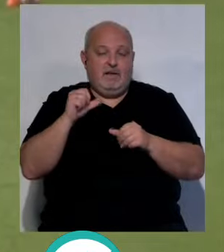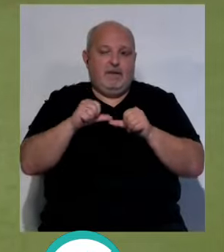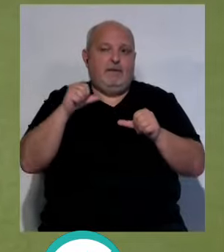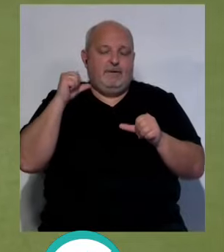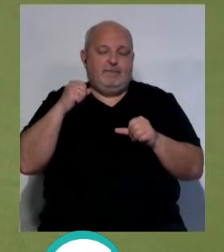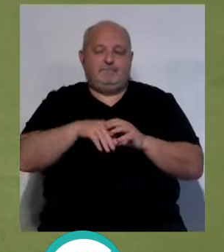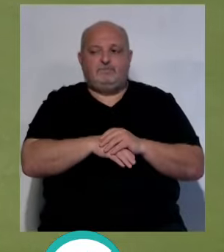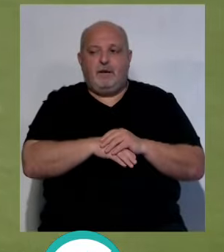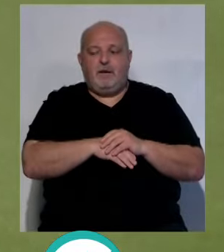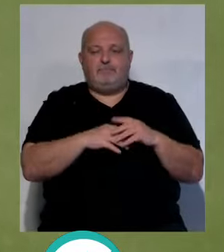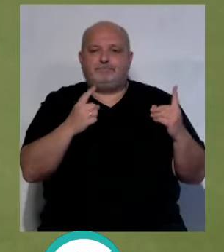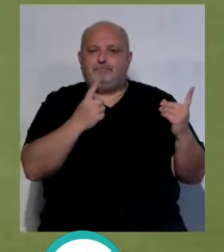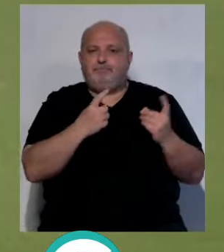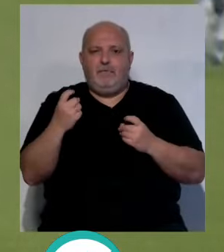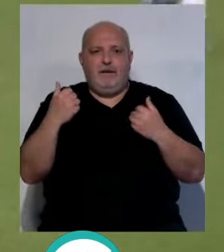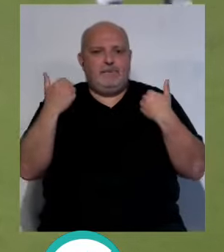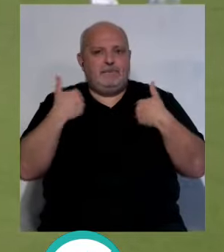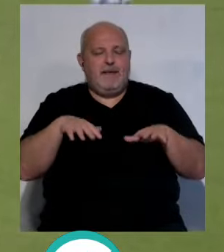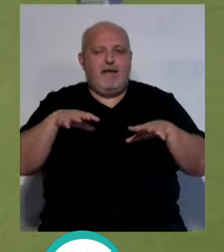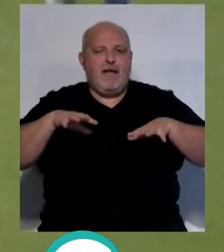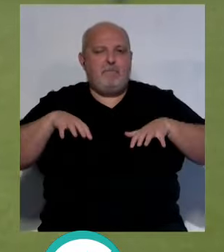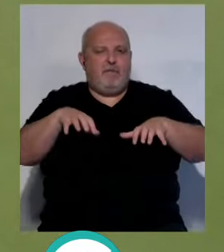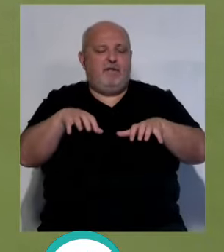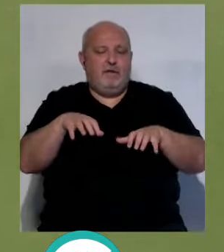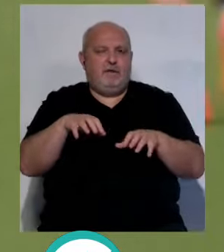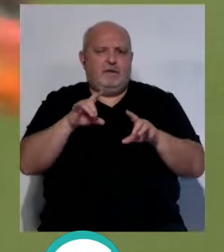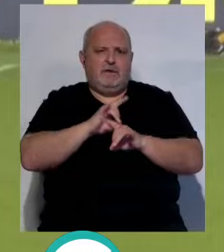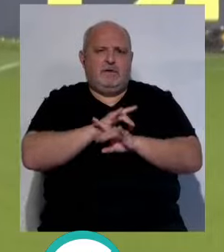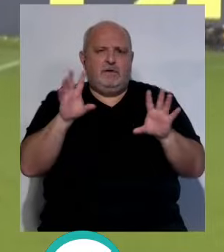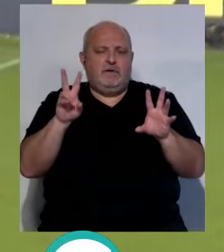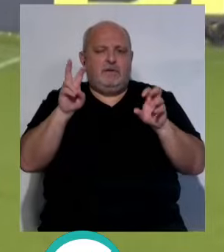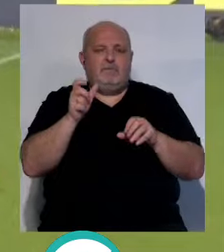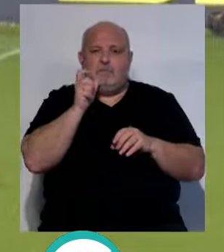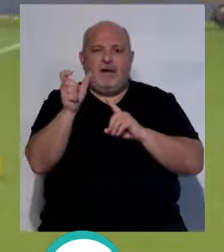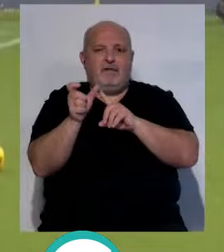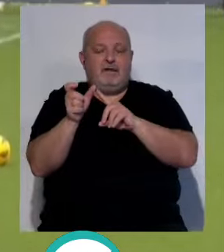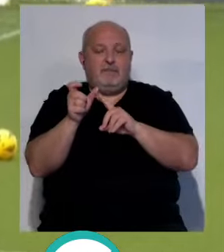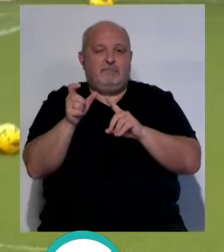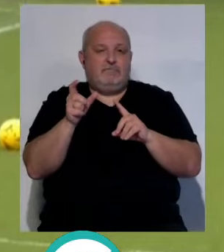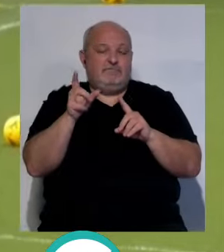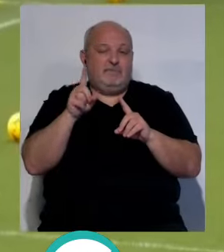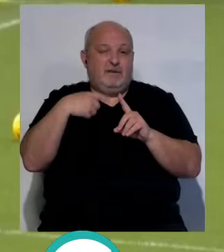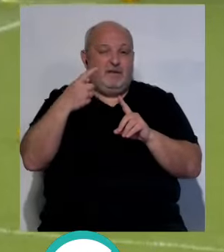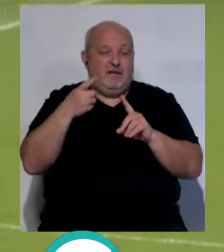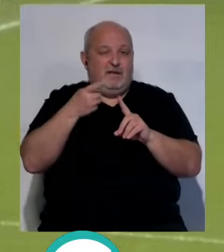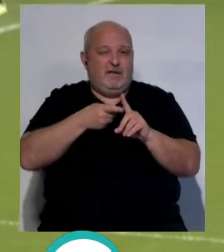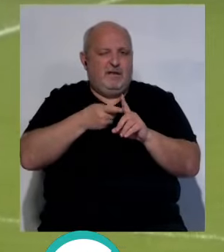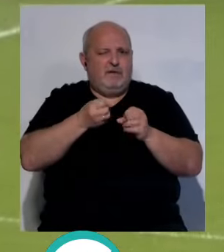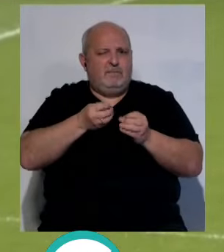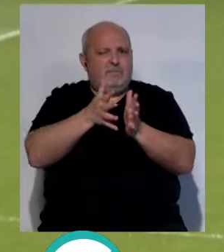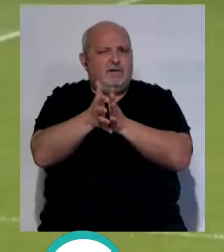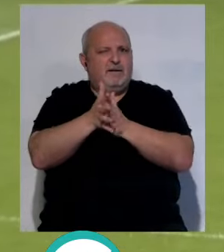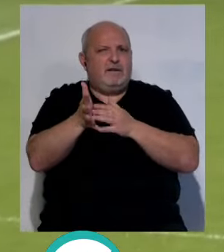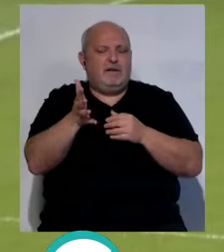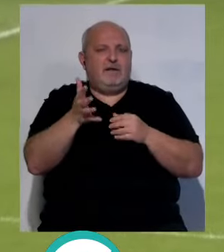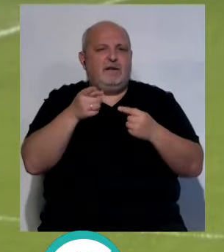algún tiempo... ...necesidad de ambición... ...lo tendremos en cuenta, subrayamos la palabra... ...luego, en el terreno de juego... ...habrá que tener en